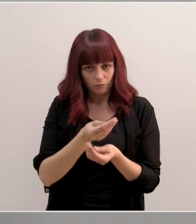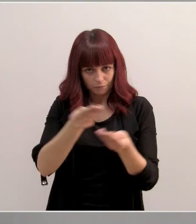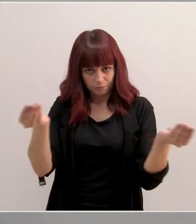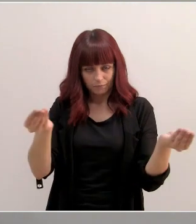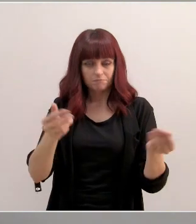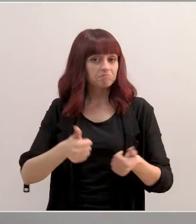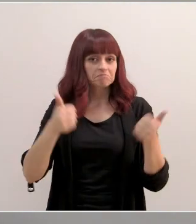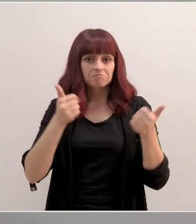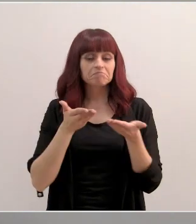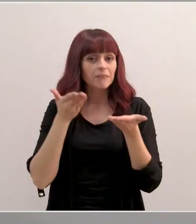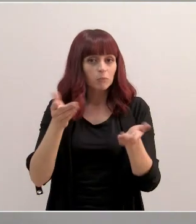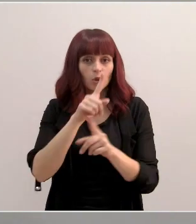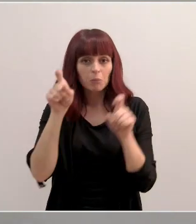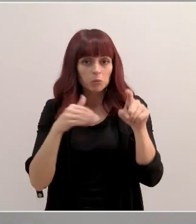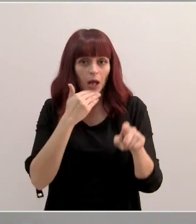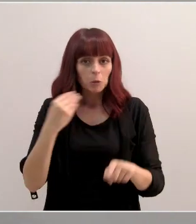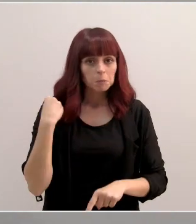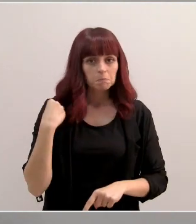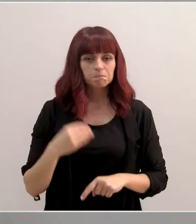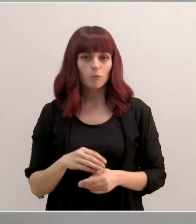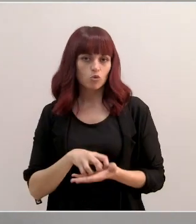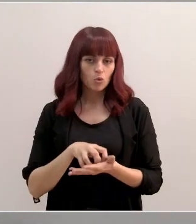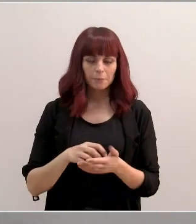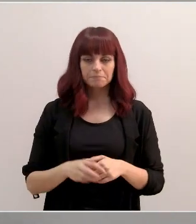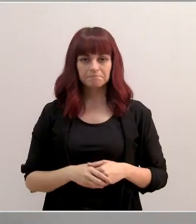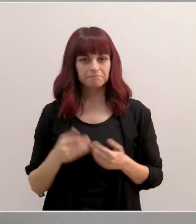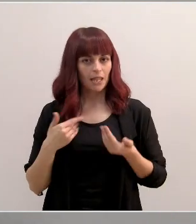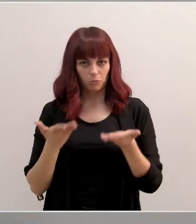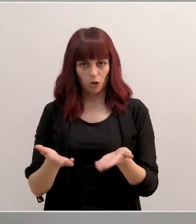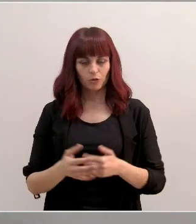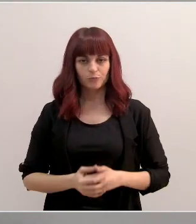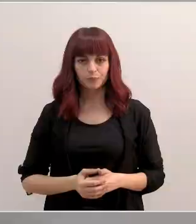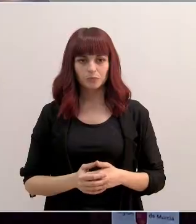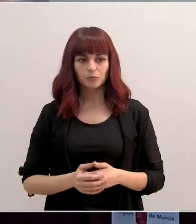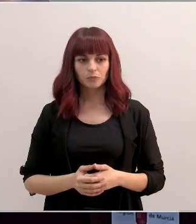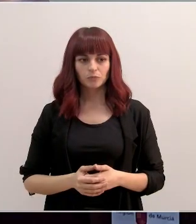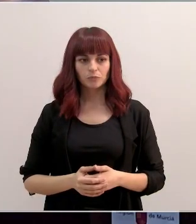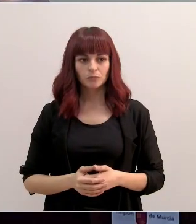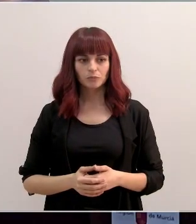y ya sin más, si tienen cualquier pregunta o duda, pues estamos a su entera disposición.